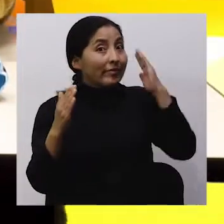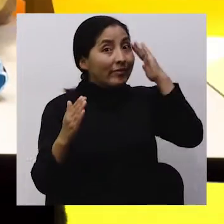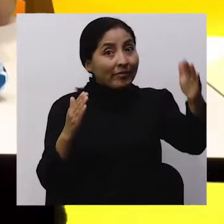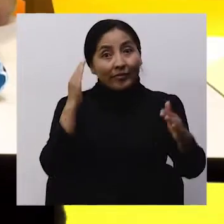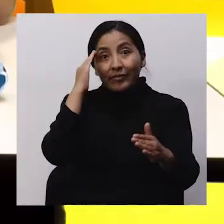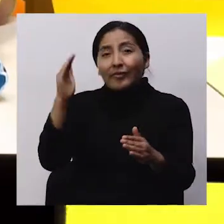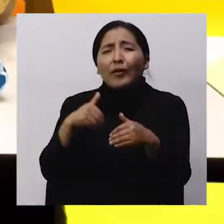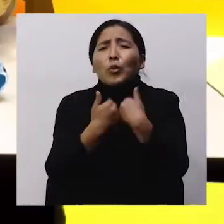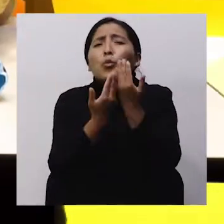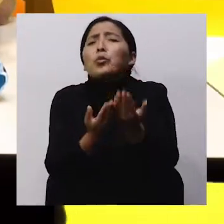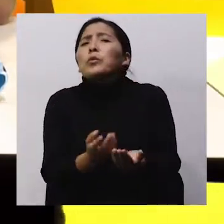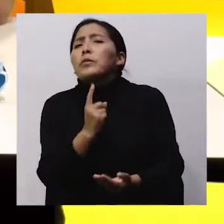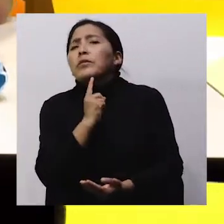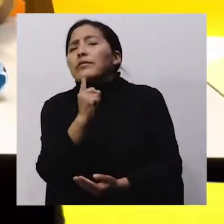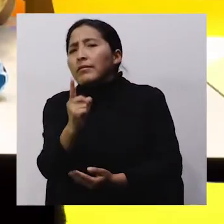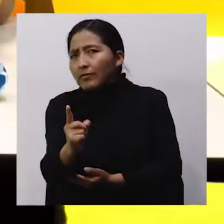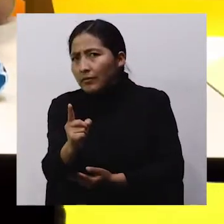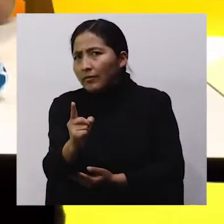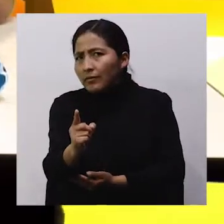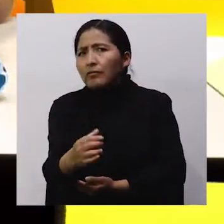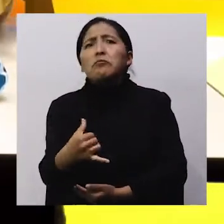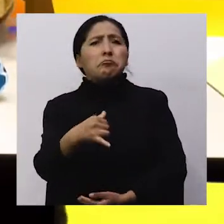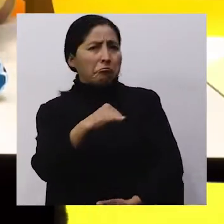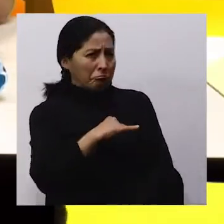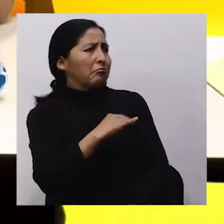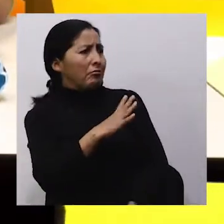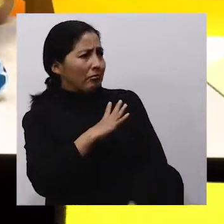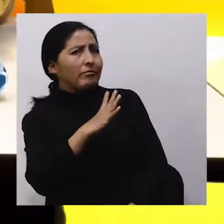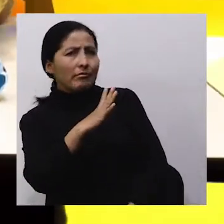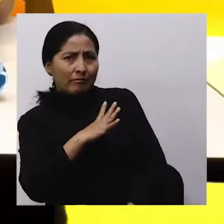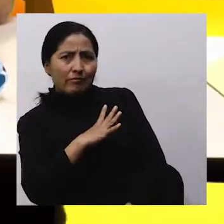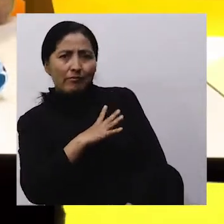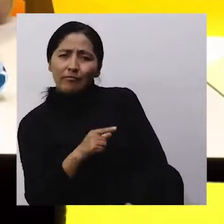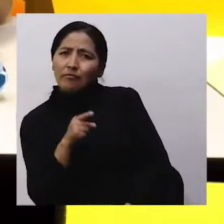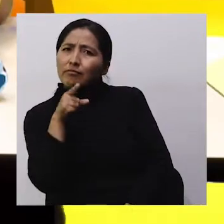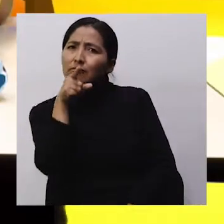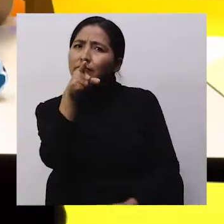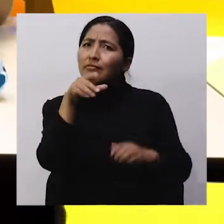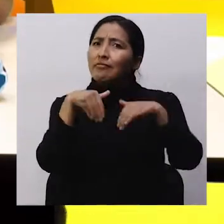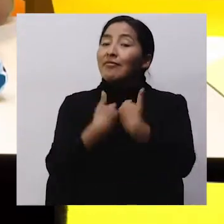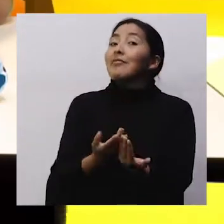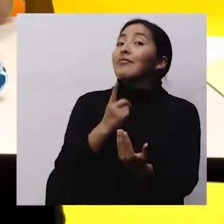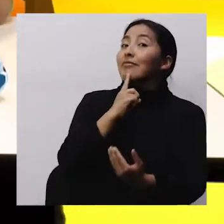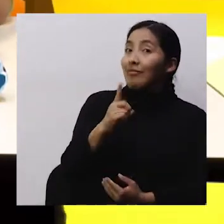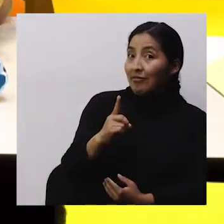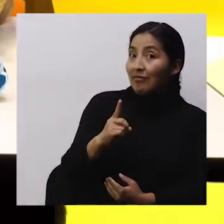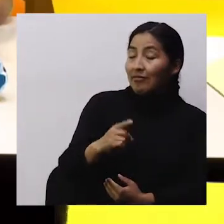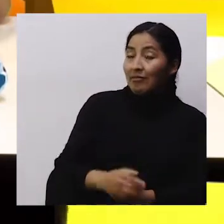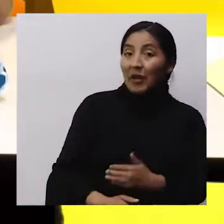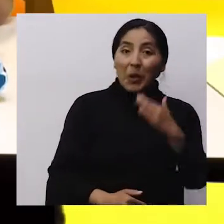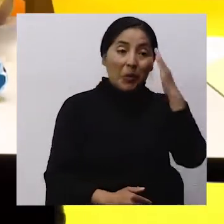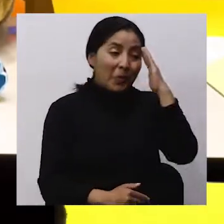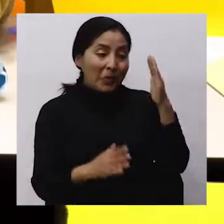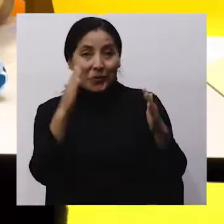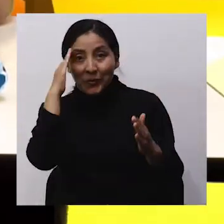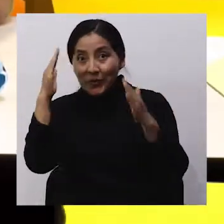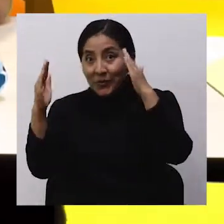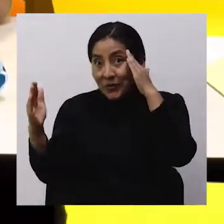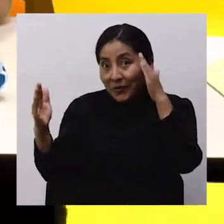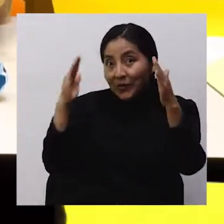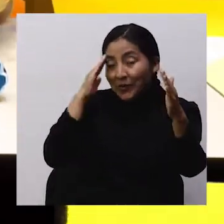Hola, hola, hola, ¿cómo estás? Yo muy bien, ¿tú qué tal?